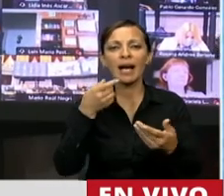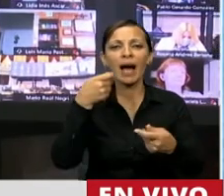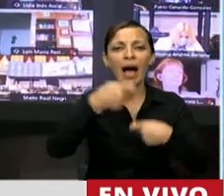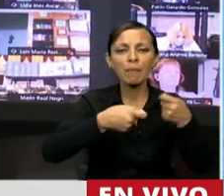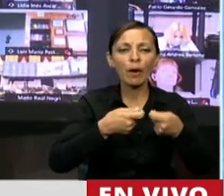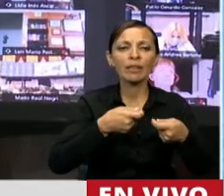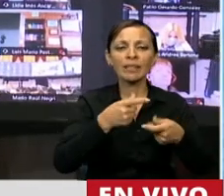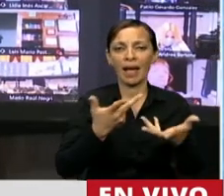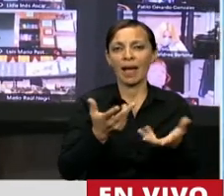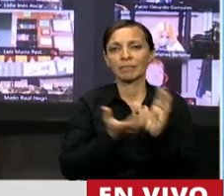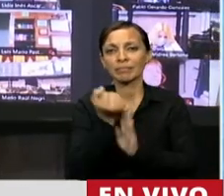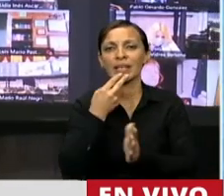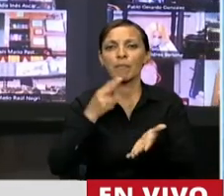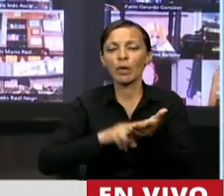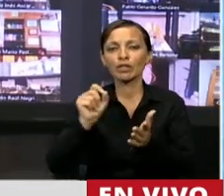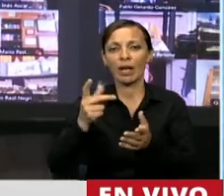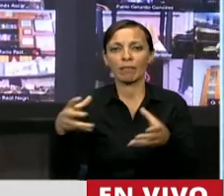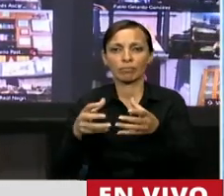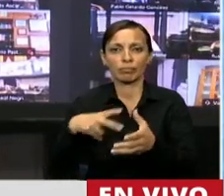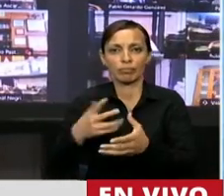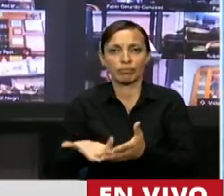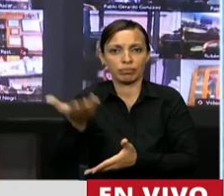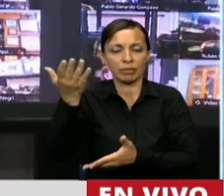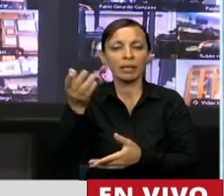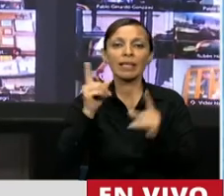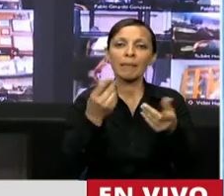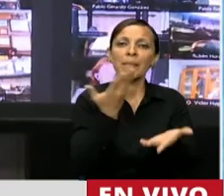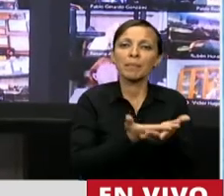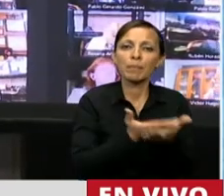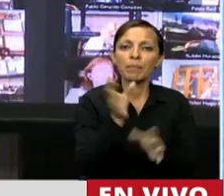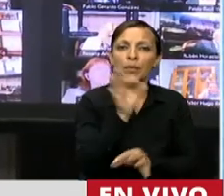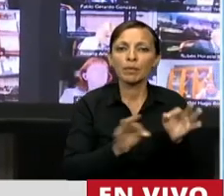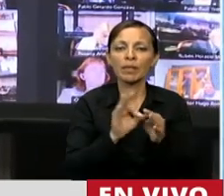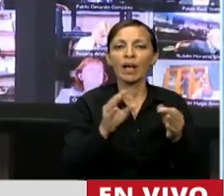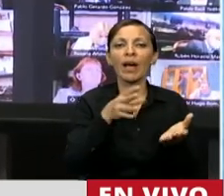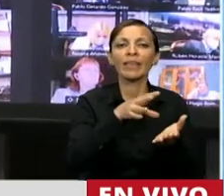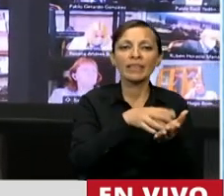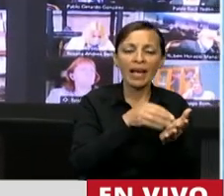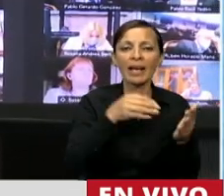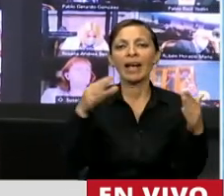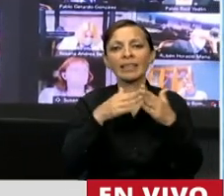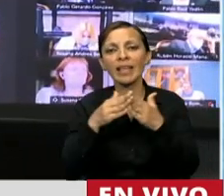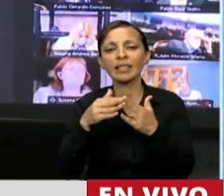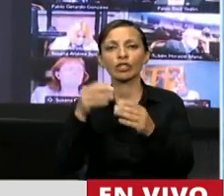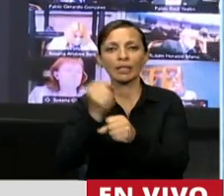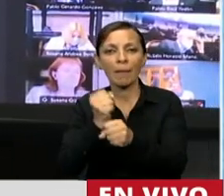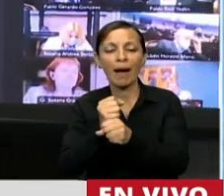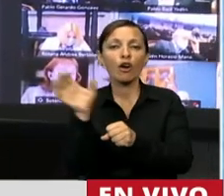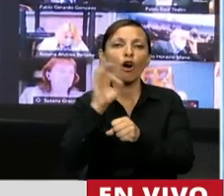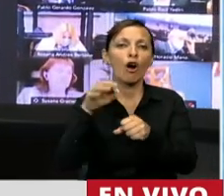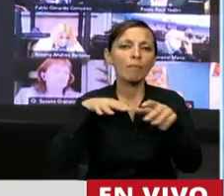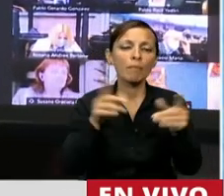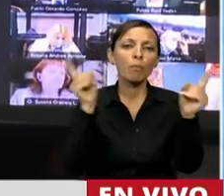grandes fortunas se construye con el proyecto que también hemos presentado tierra, techo y trabajo, con la marcha de la vuelta al